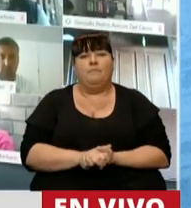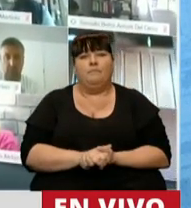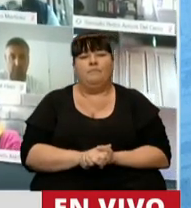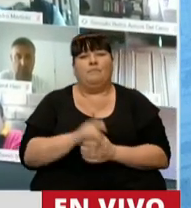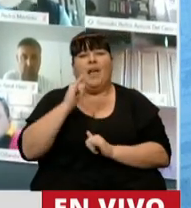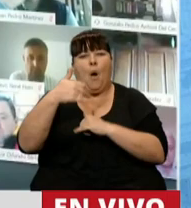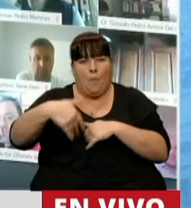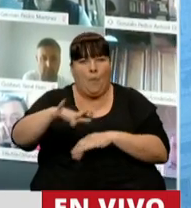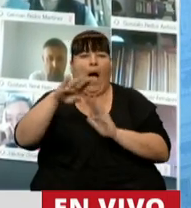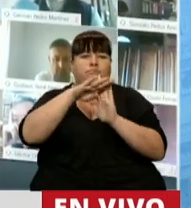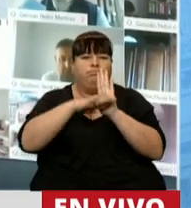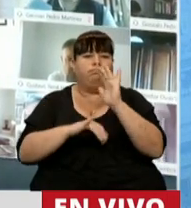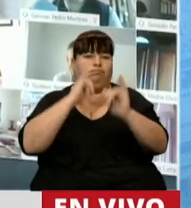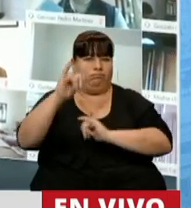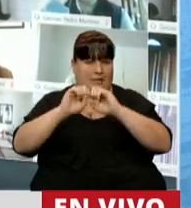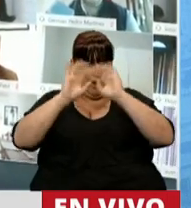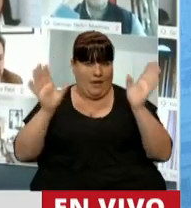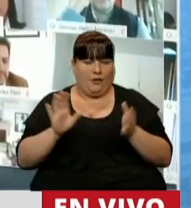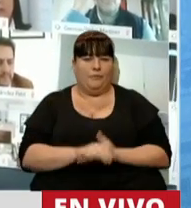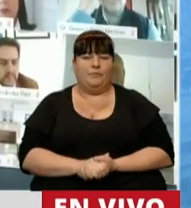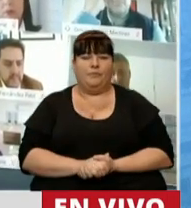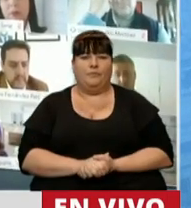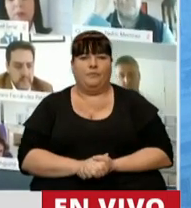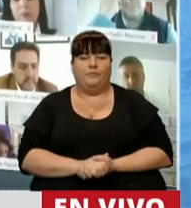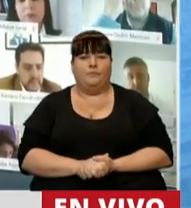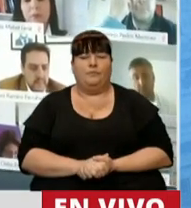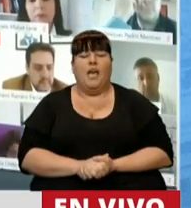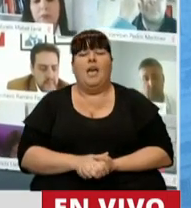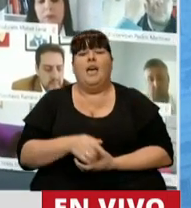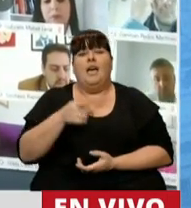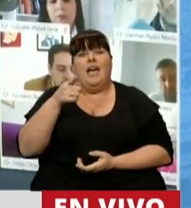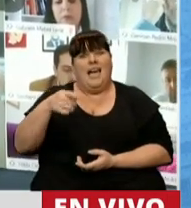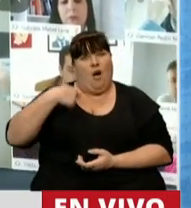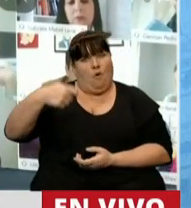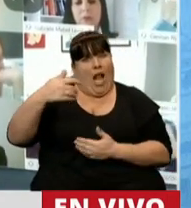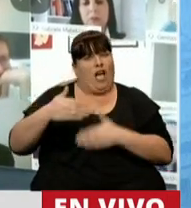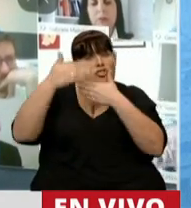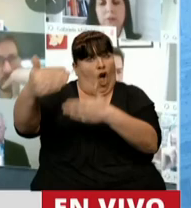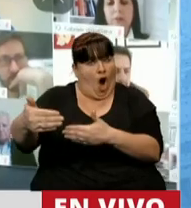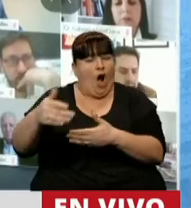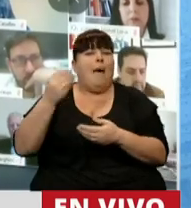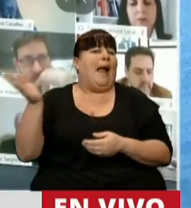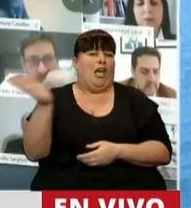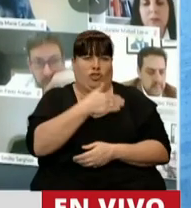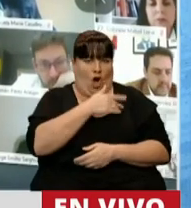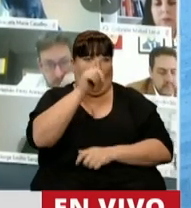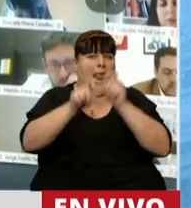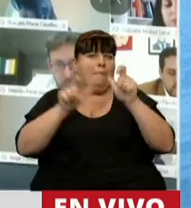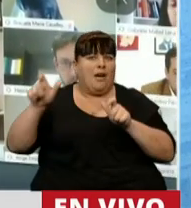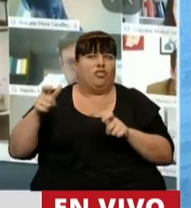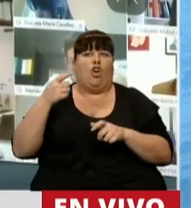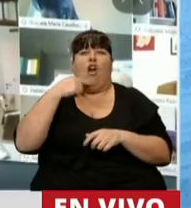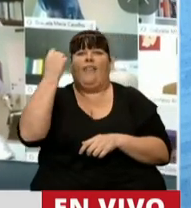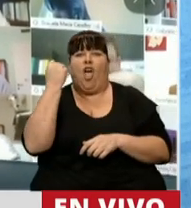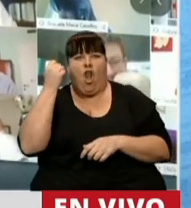los detalles que ahora vamos a comentar. Si bien la moratoria se amplía a todos los agentes